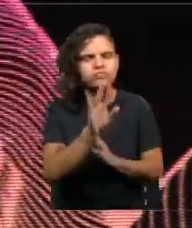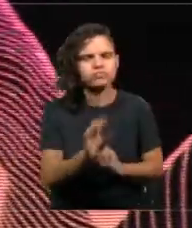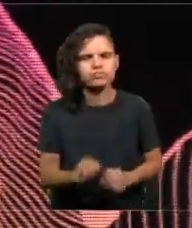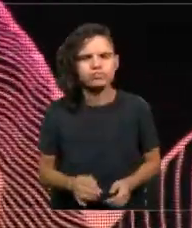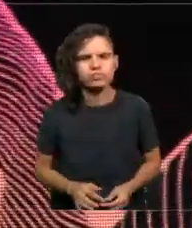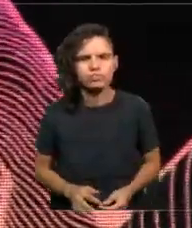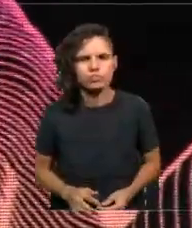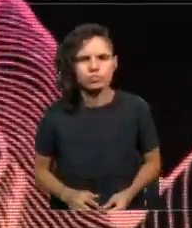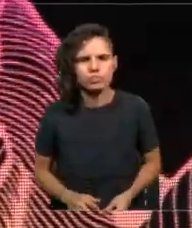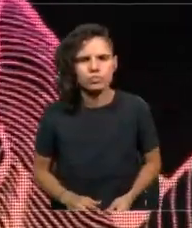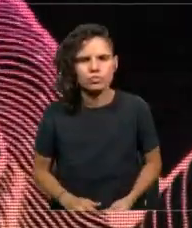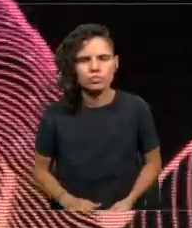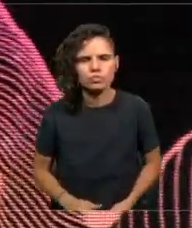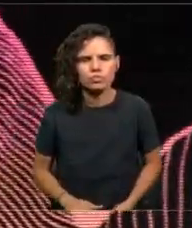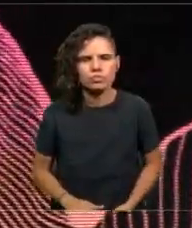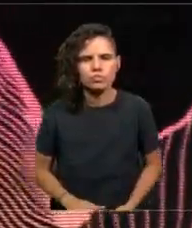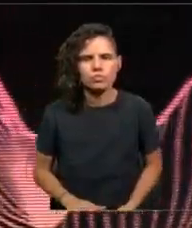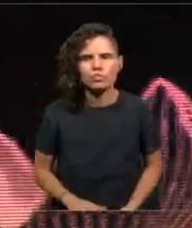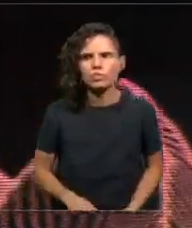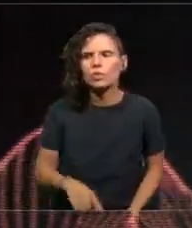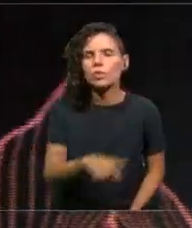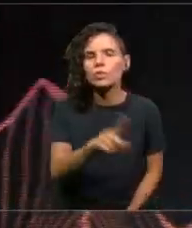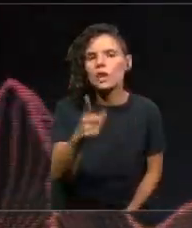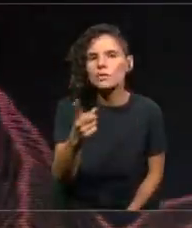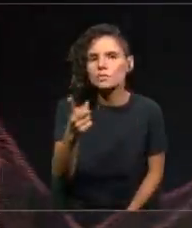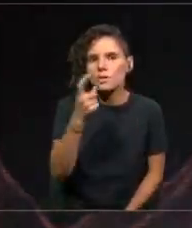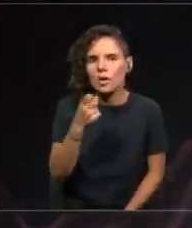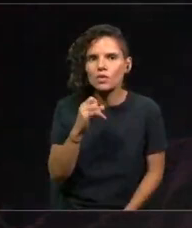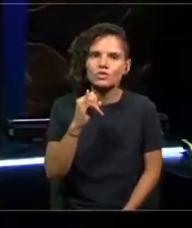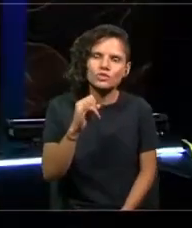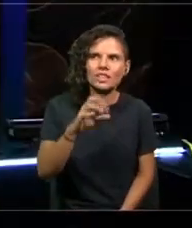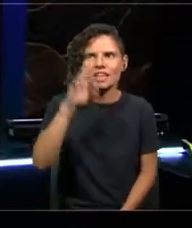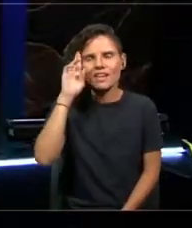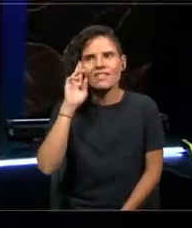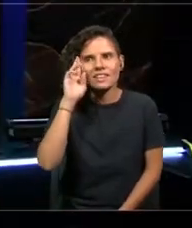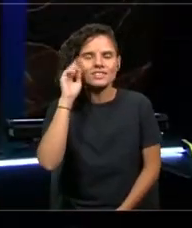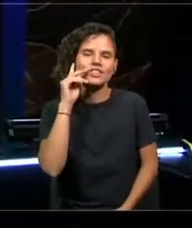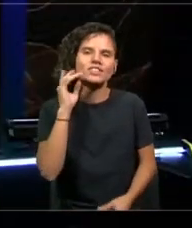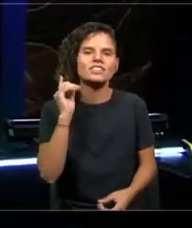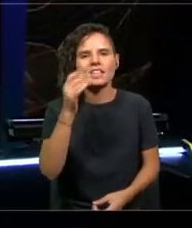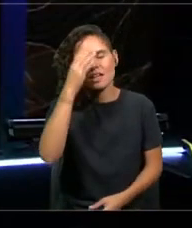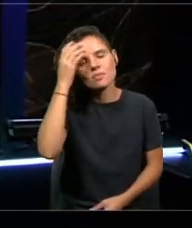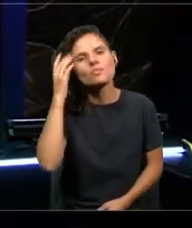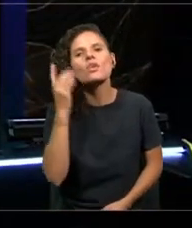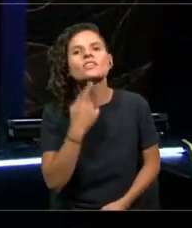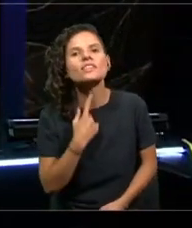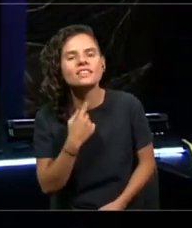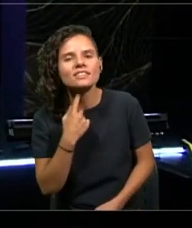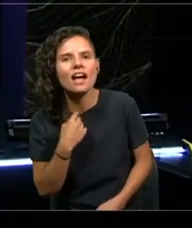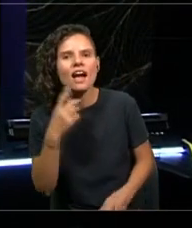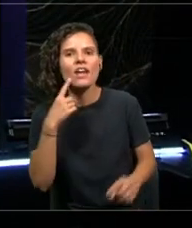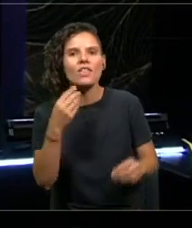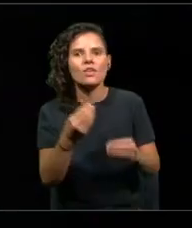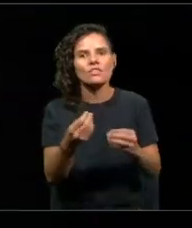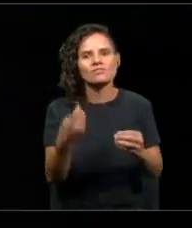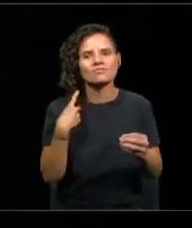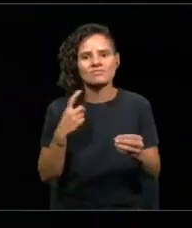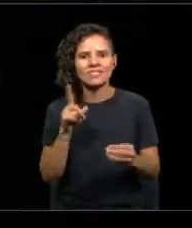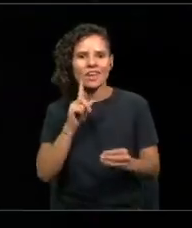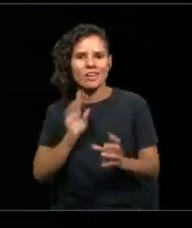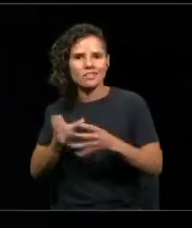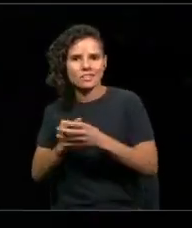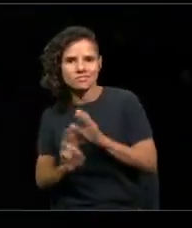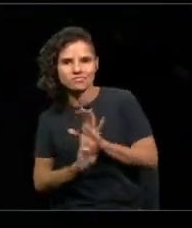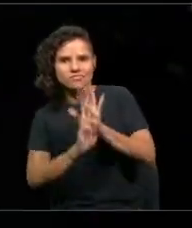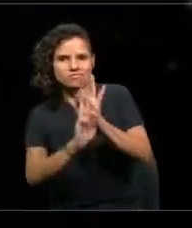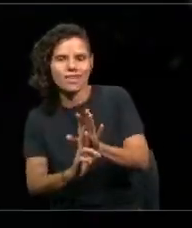preguntan y quizás ustedes dirán la reflexión, claro, es un poquito interesada, viene de un actor muy vinculado al debate del mundo del trabajo, pero